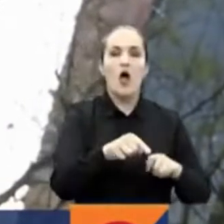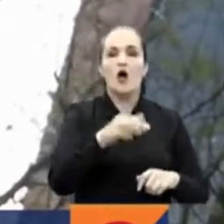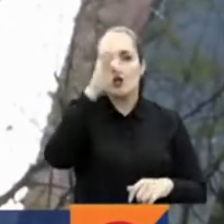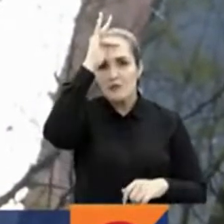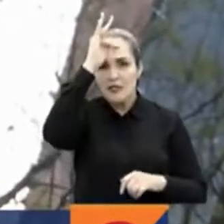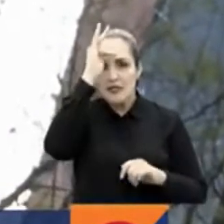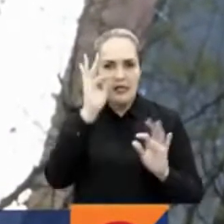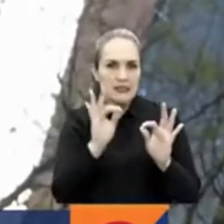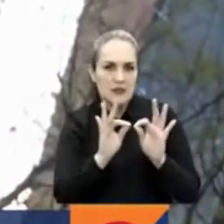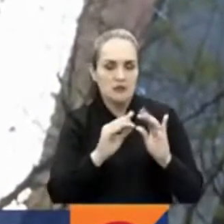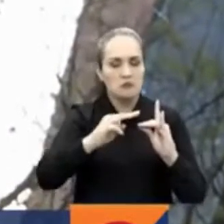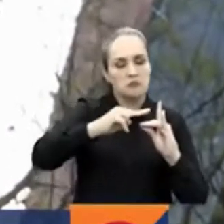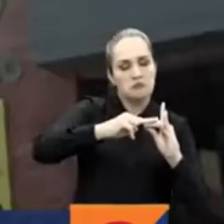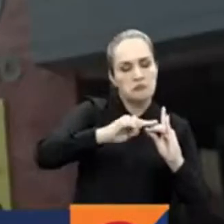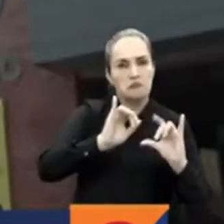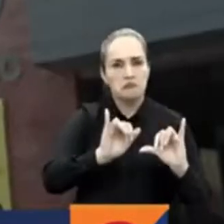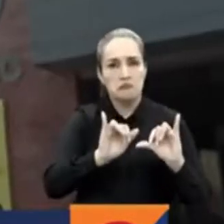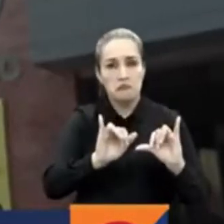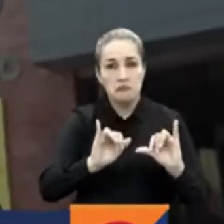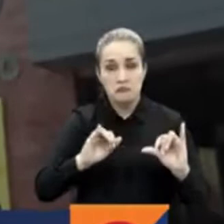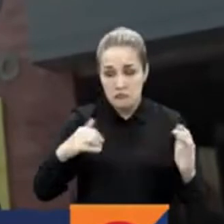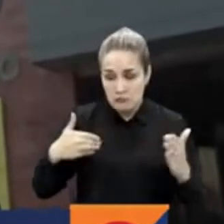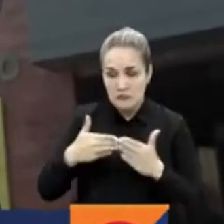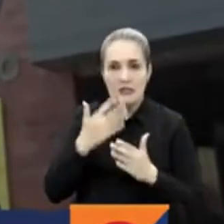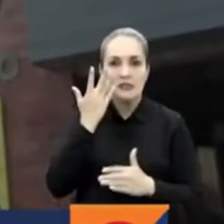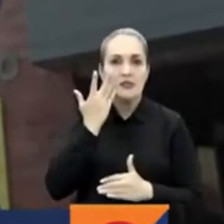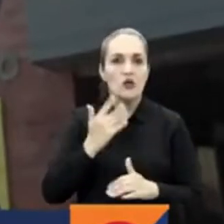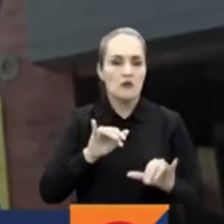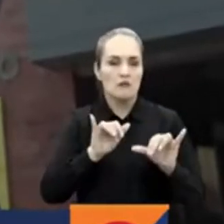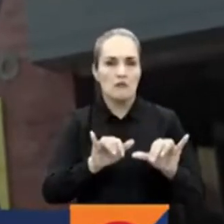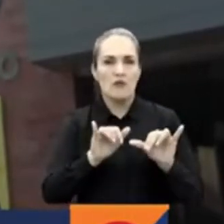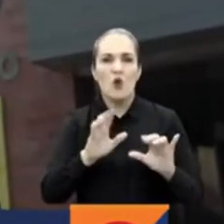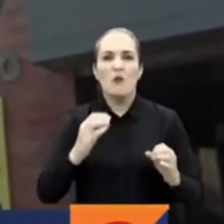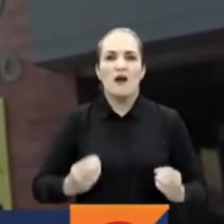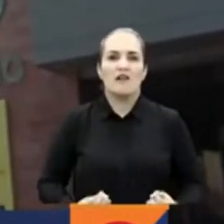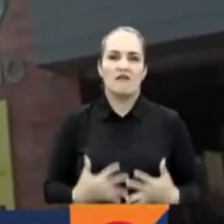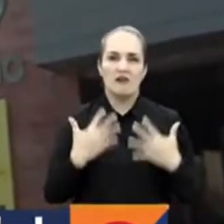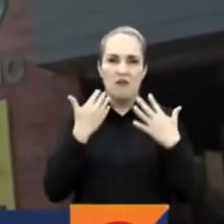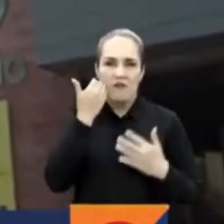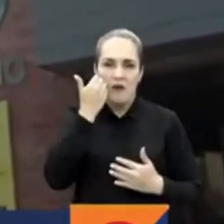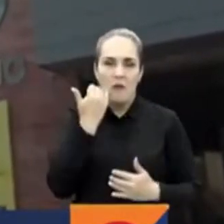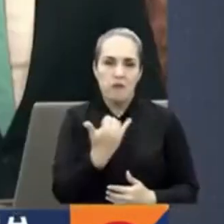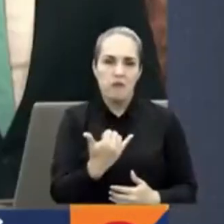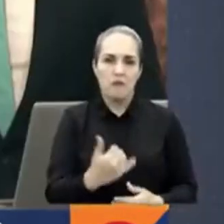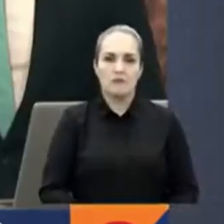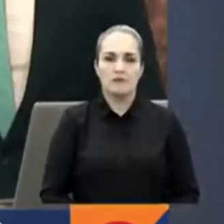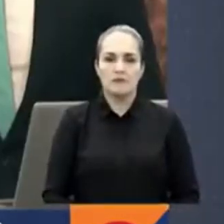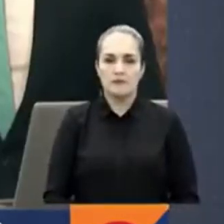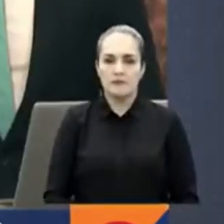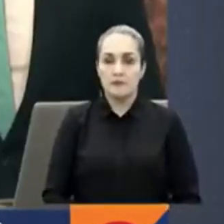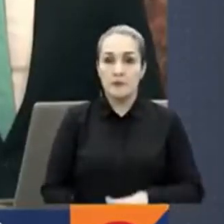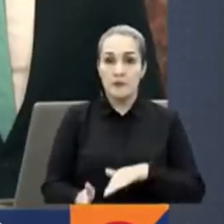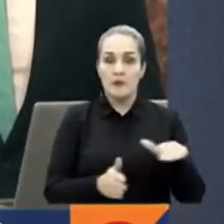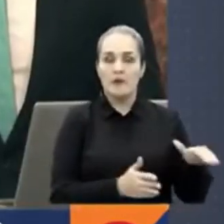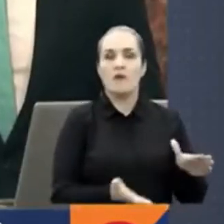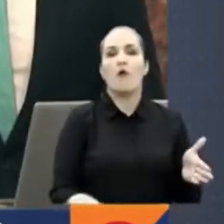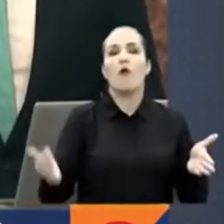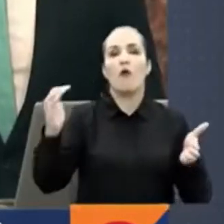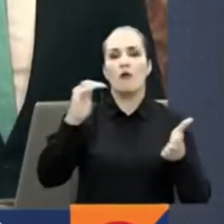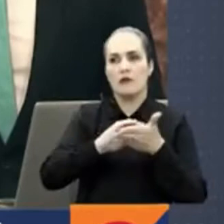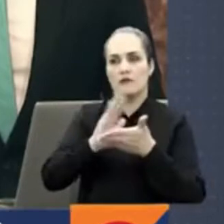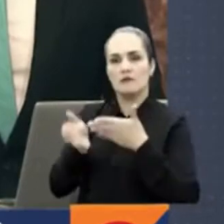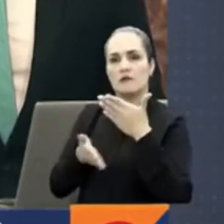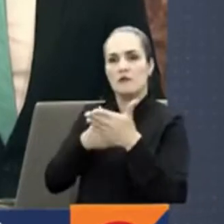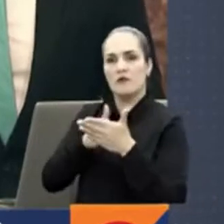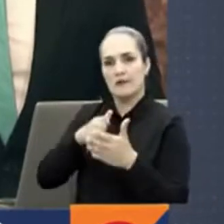recuperación. Córdoba completa cinco días en la clínica por una infección. Y un nuevo ataque a la fuerza pública